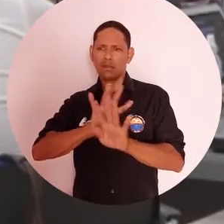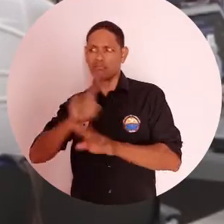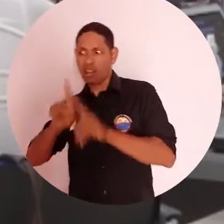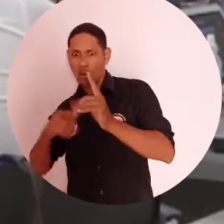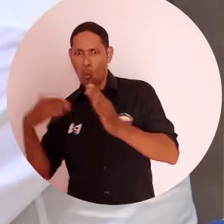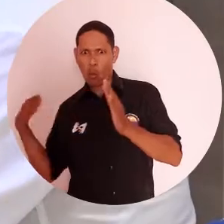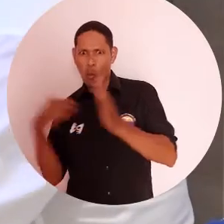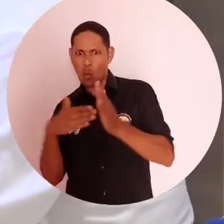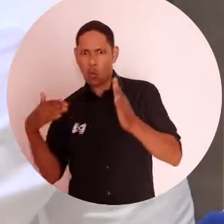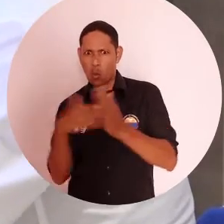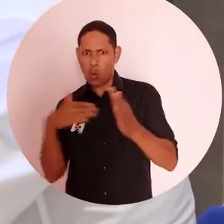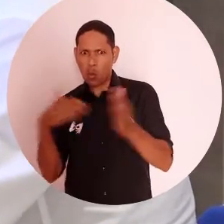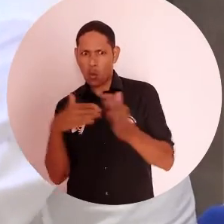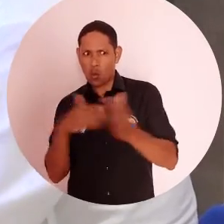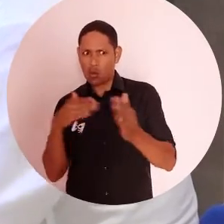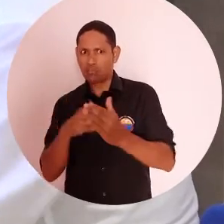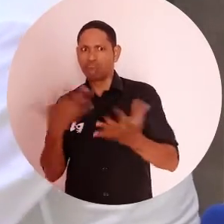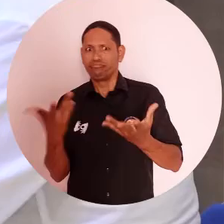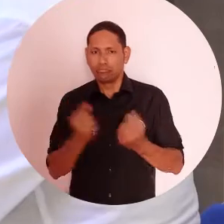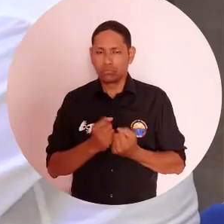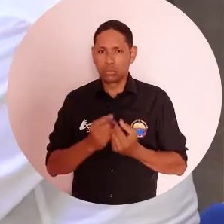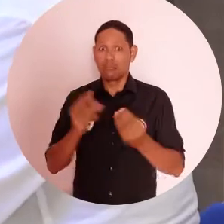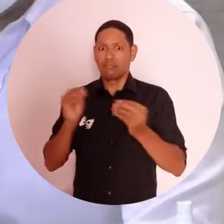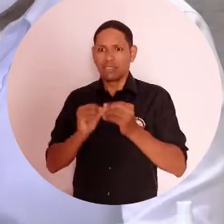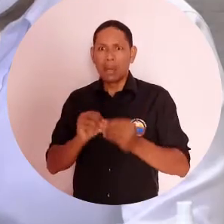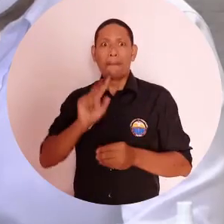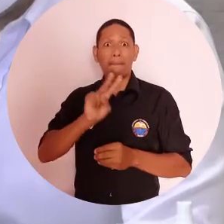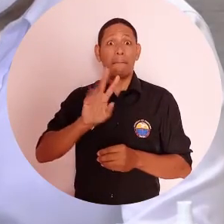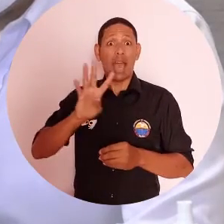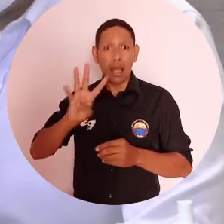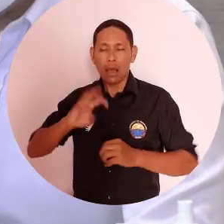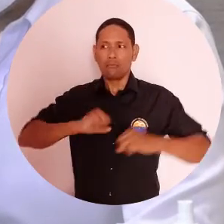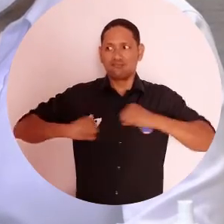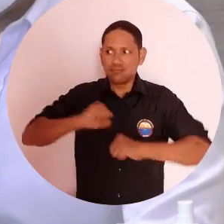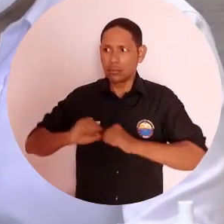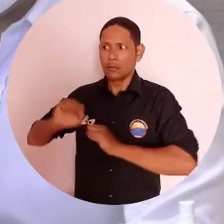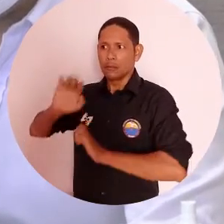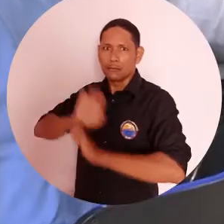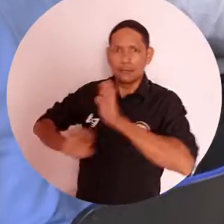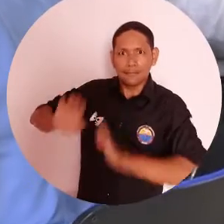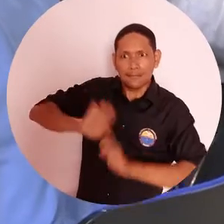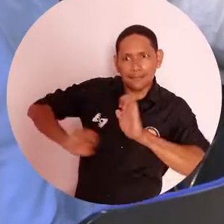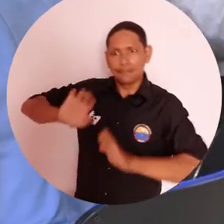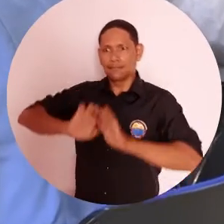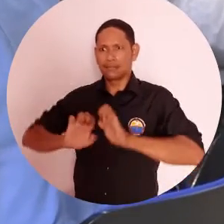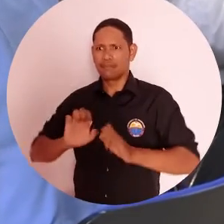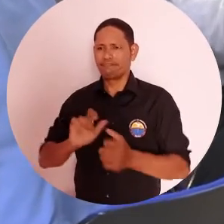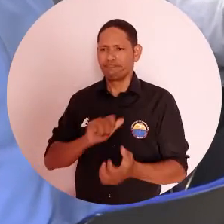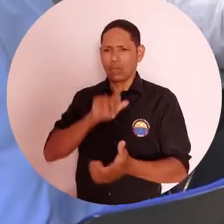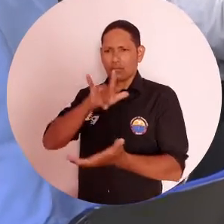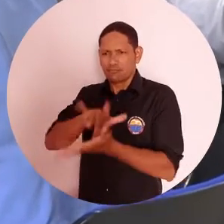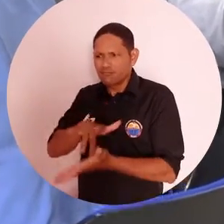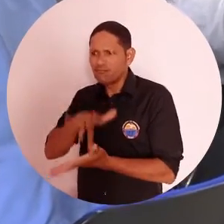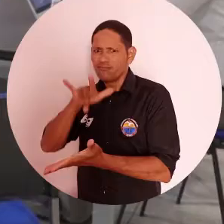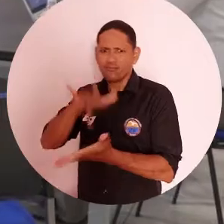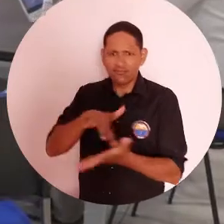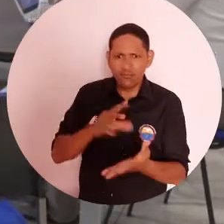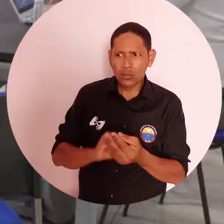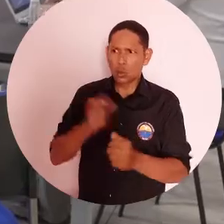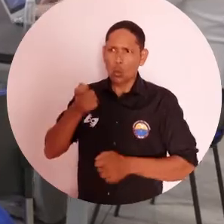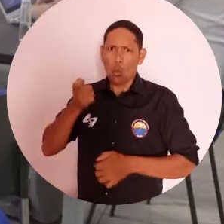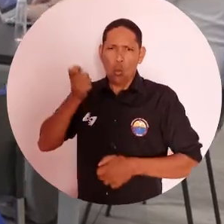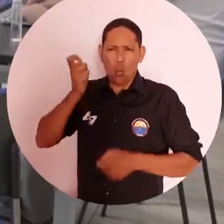participación en las movilizaciones nacionales a través de la ejecución de 24 acciones de defensa, trámite de denuncias, asistencia en diligencias